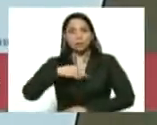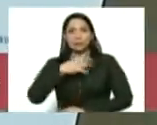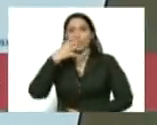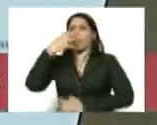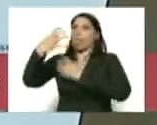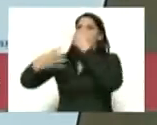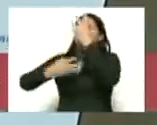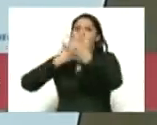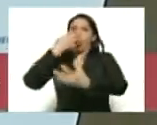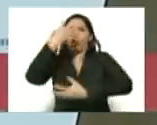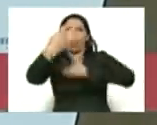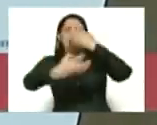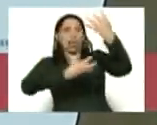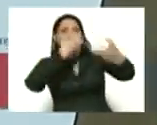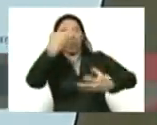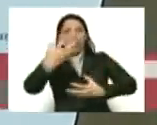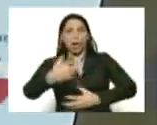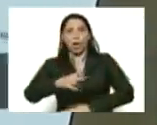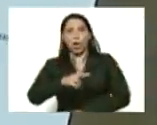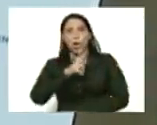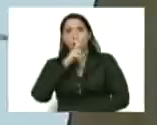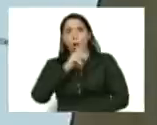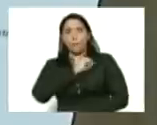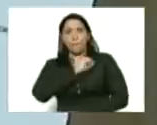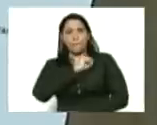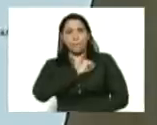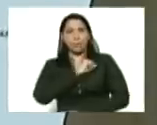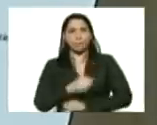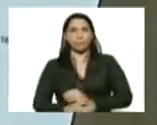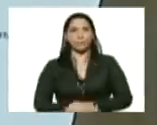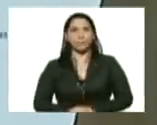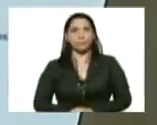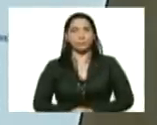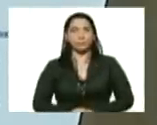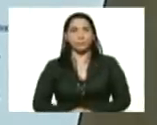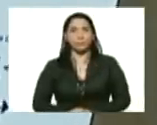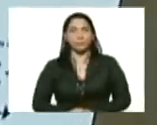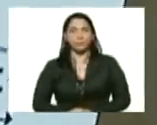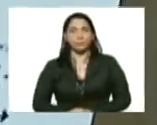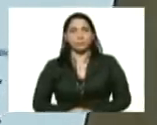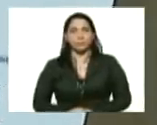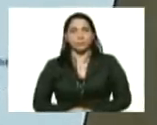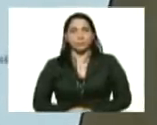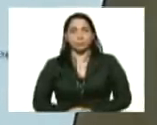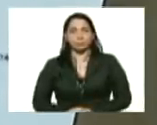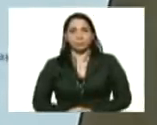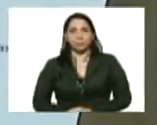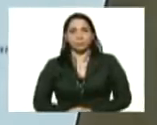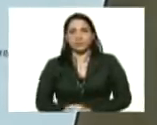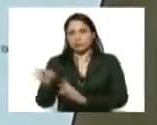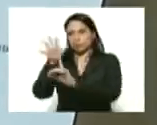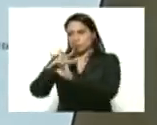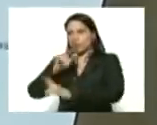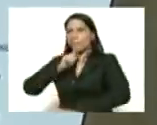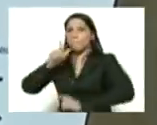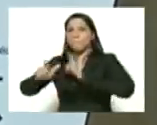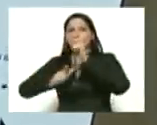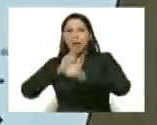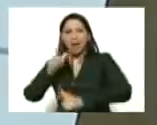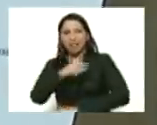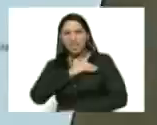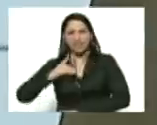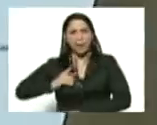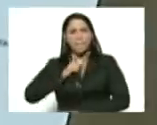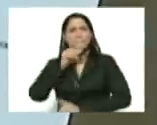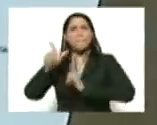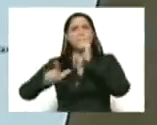grito al cielo entonces. De los predicadores del mal. De los que le desean mal